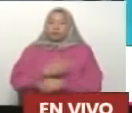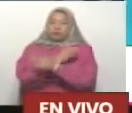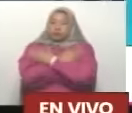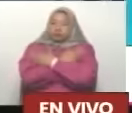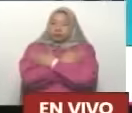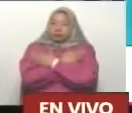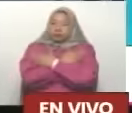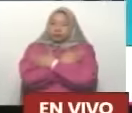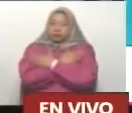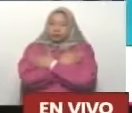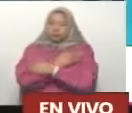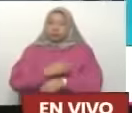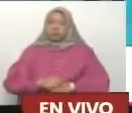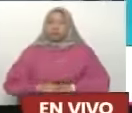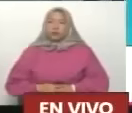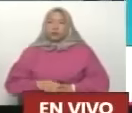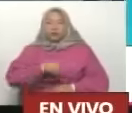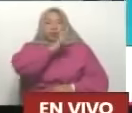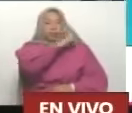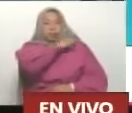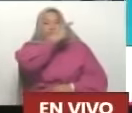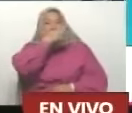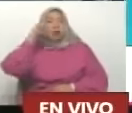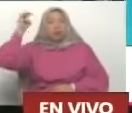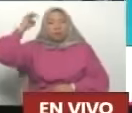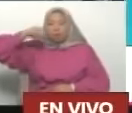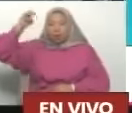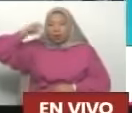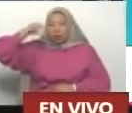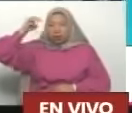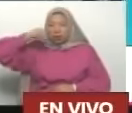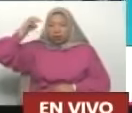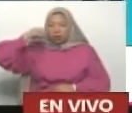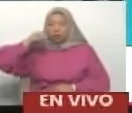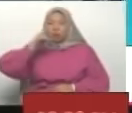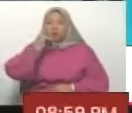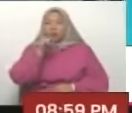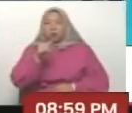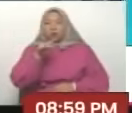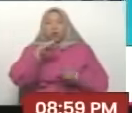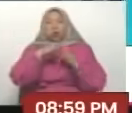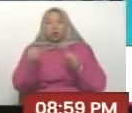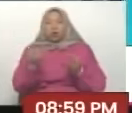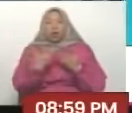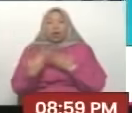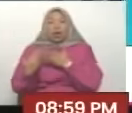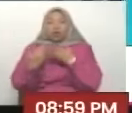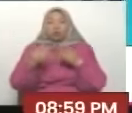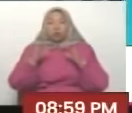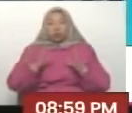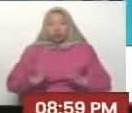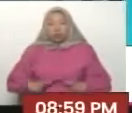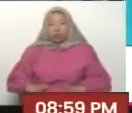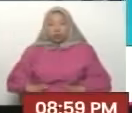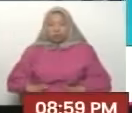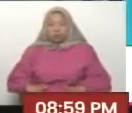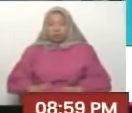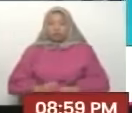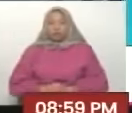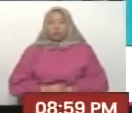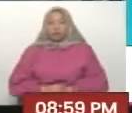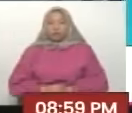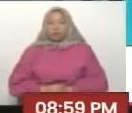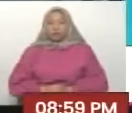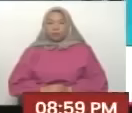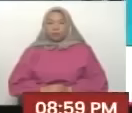Felicitaciones a la directora, a las maestras, a los maestros, a los estudiantes. Y